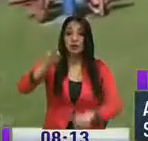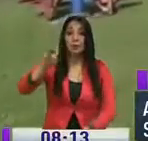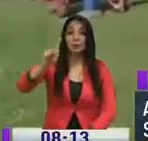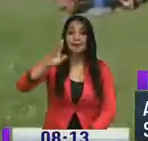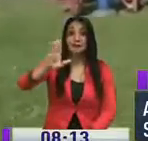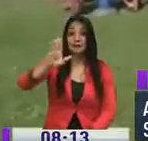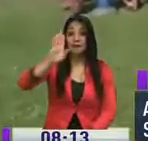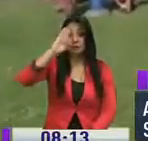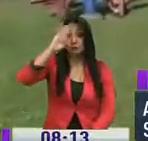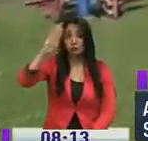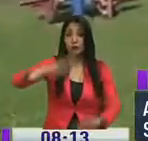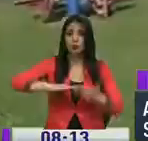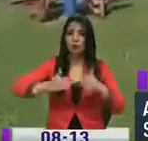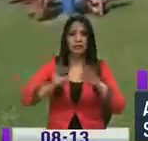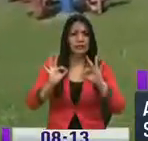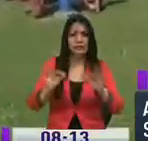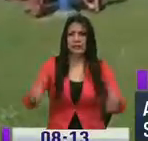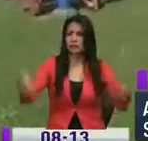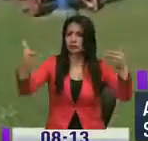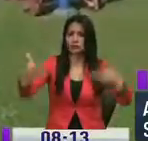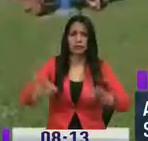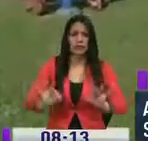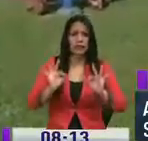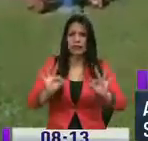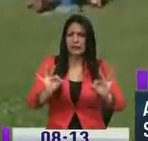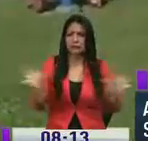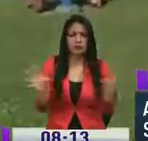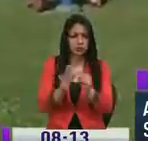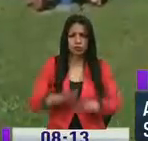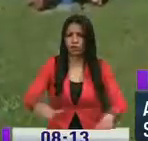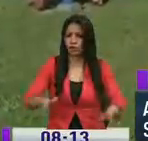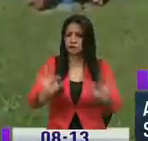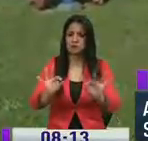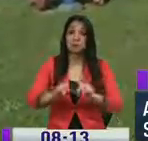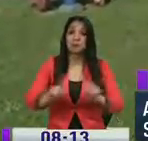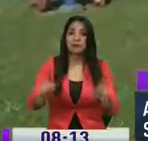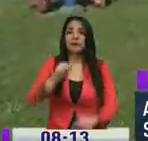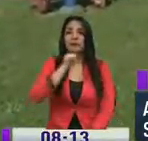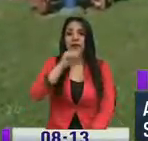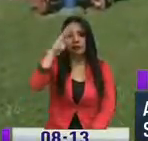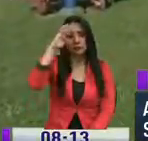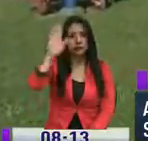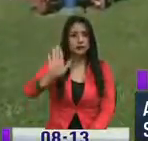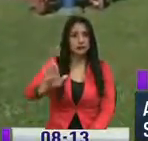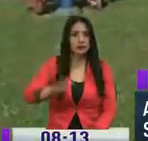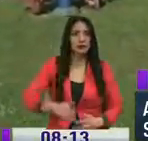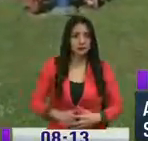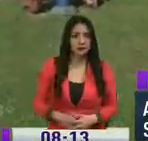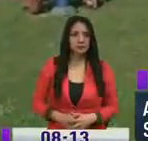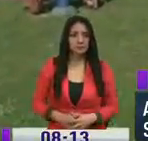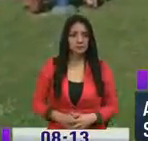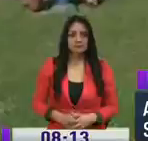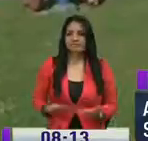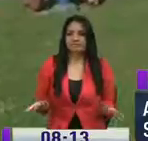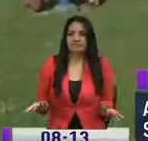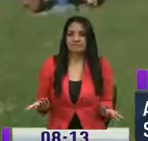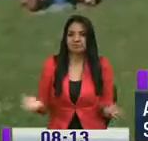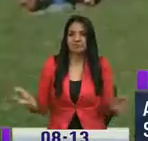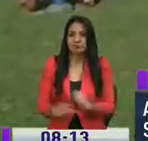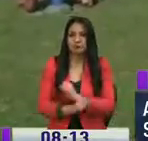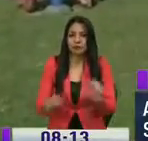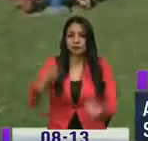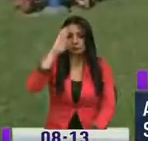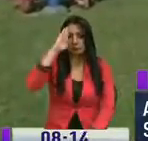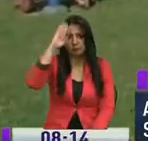todo listo, tiene infraestructura, está debidamente adecuado. Es realmente insólito que venga la policía